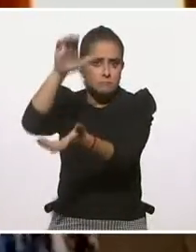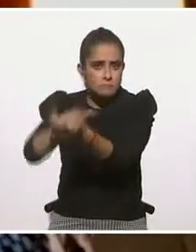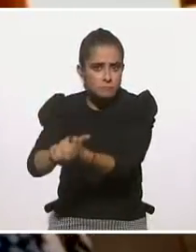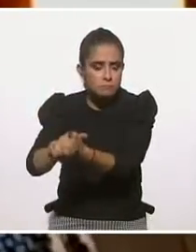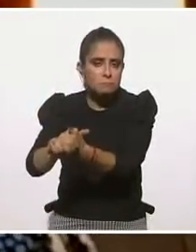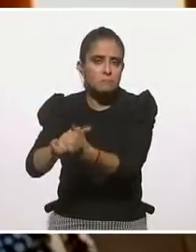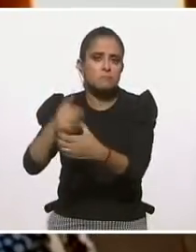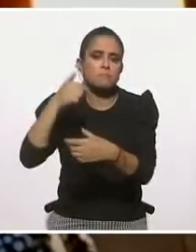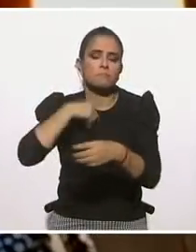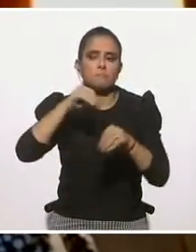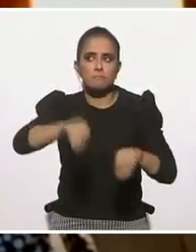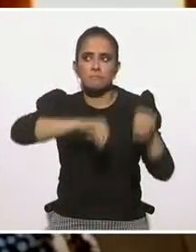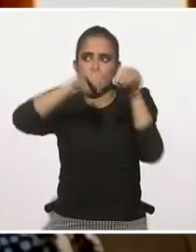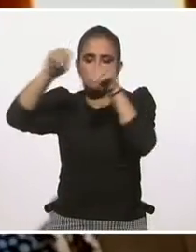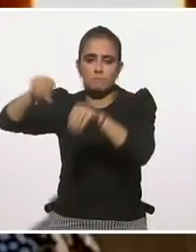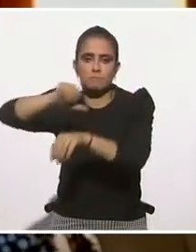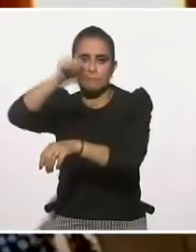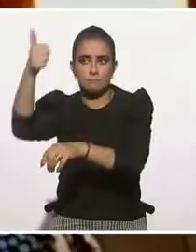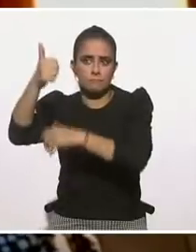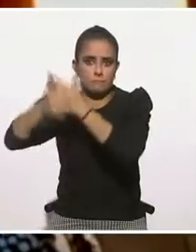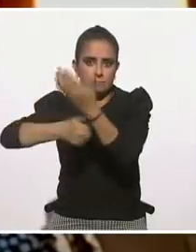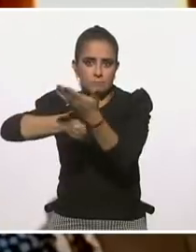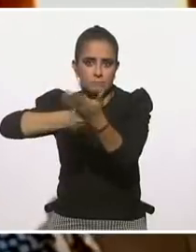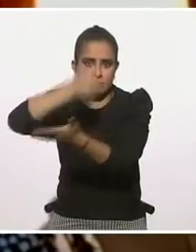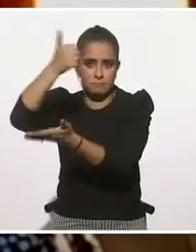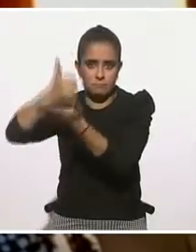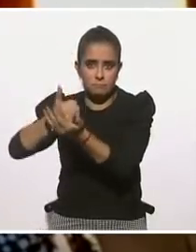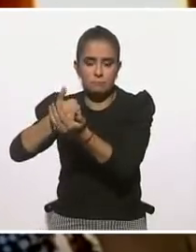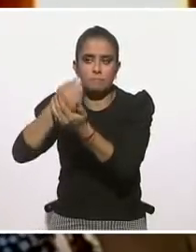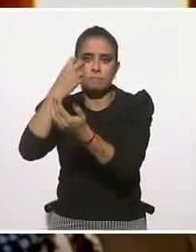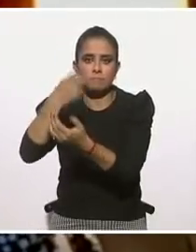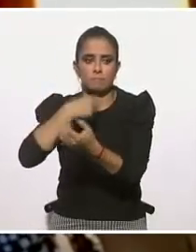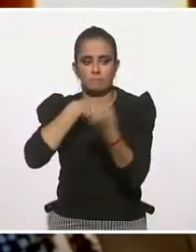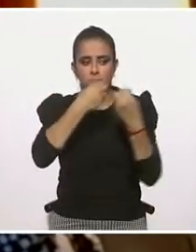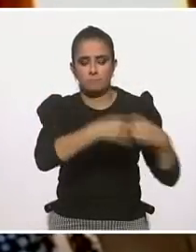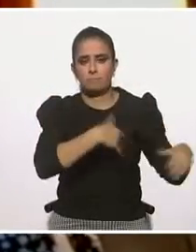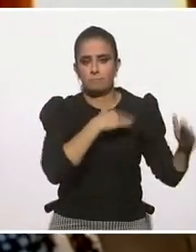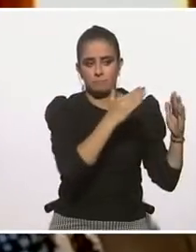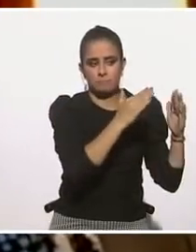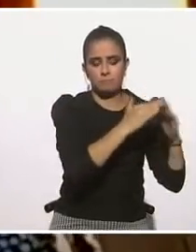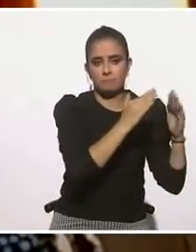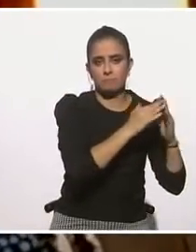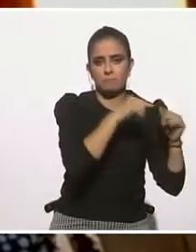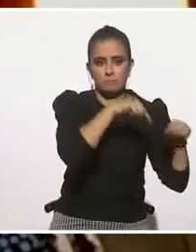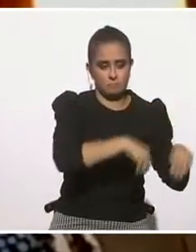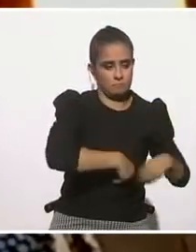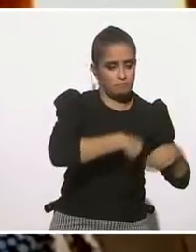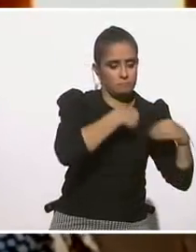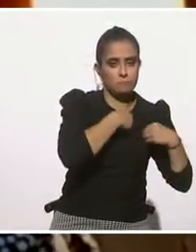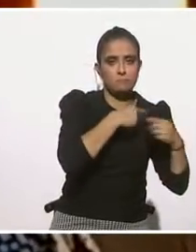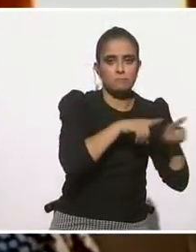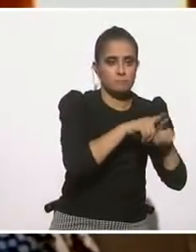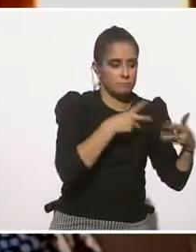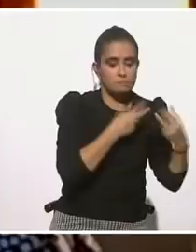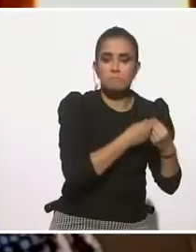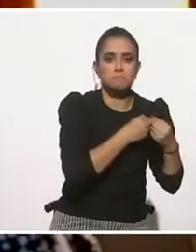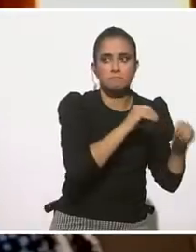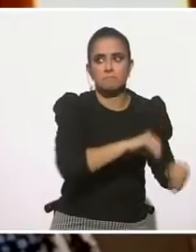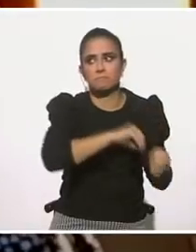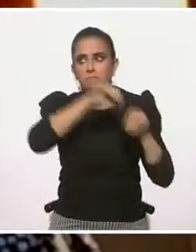fuimos a otra ciudad, perdí pues mi hogar porque fuimos a otro lugar, lejos de mis otros hermanos.